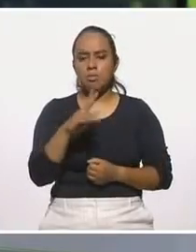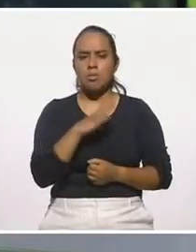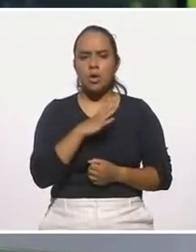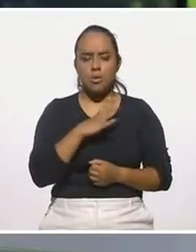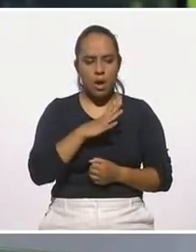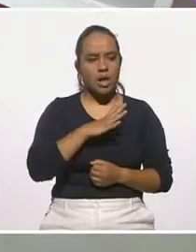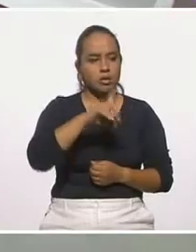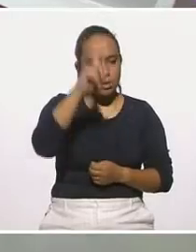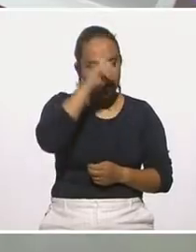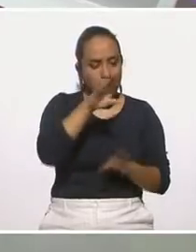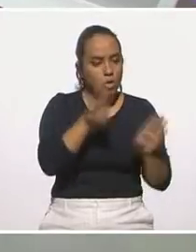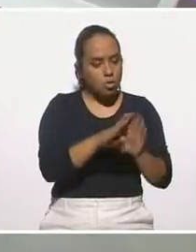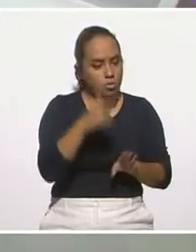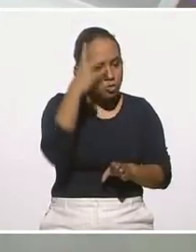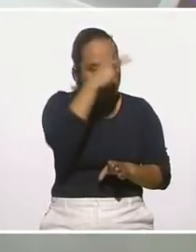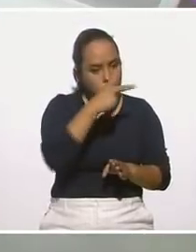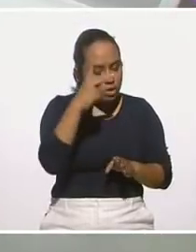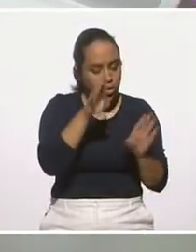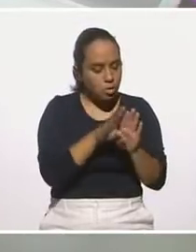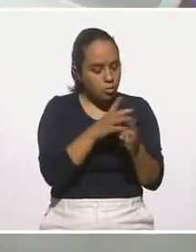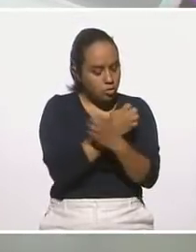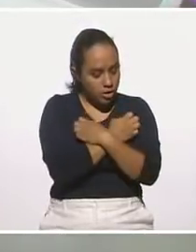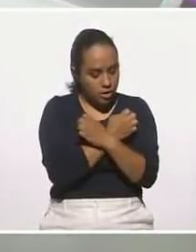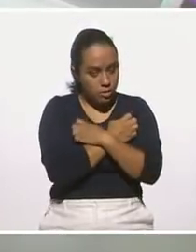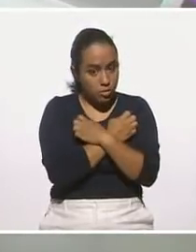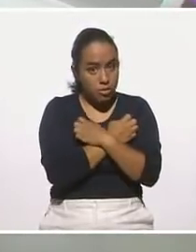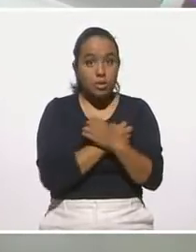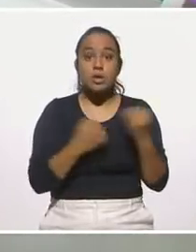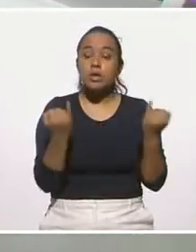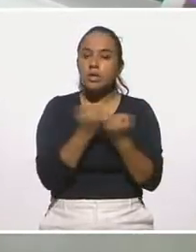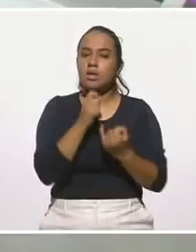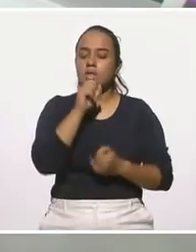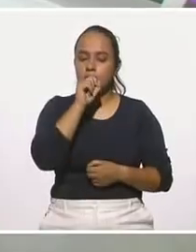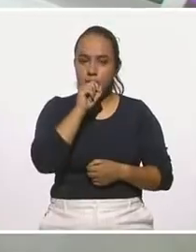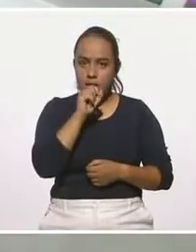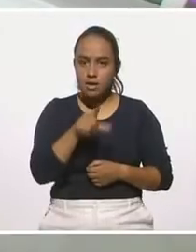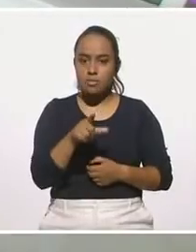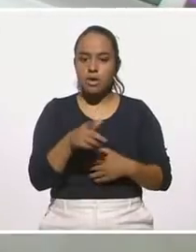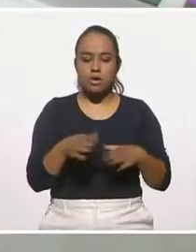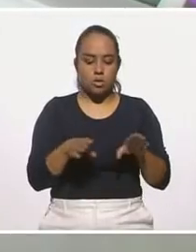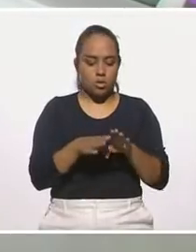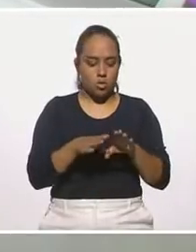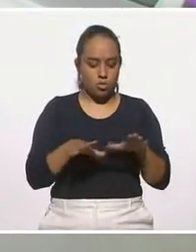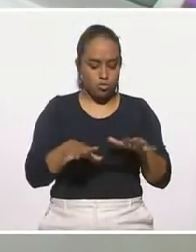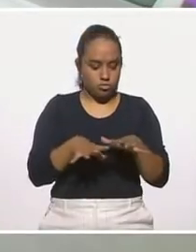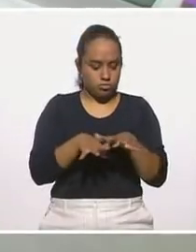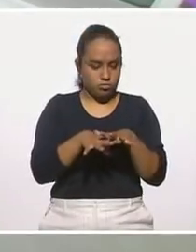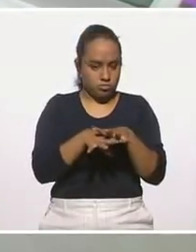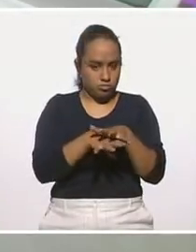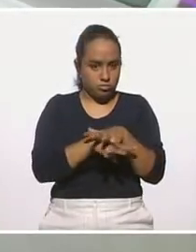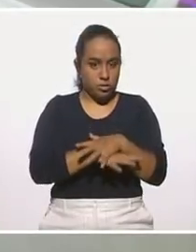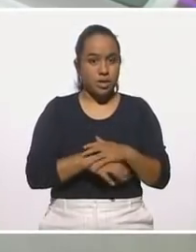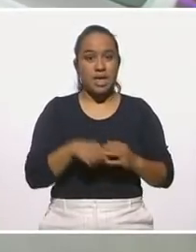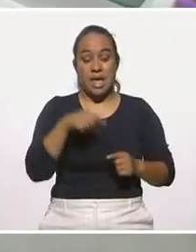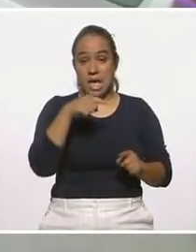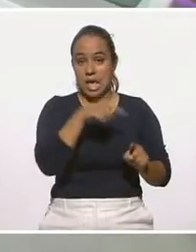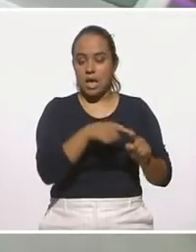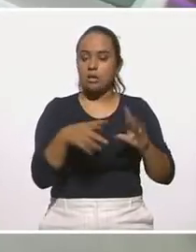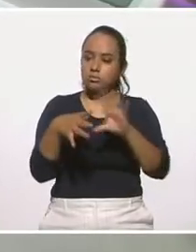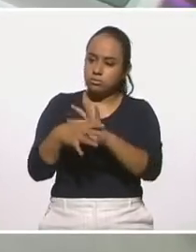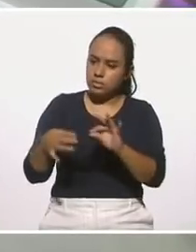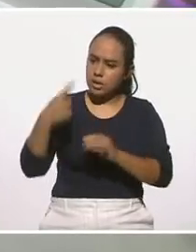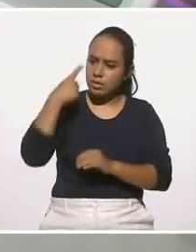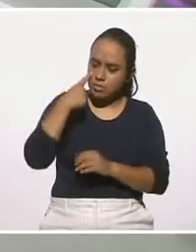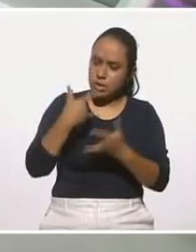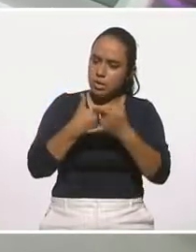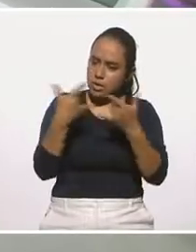psicoeducativas, y también esta capacidad de trascender, de transformar, cuando él va y comparte su